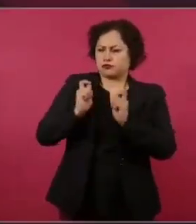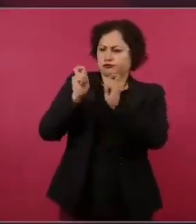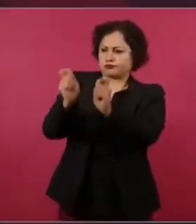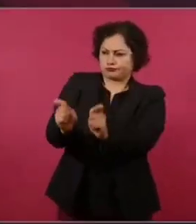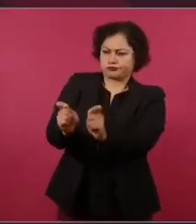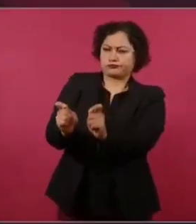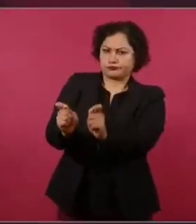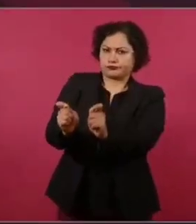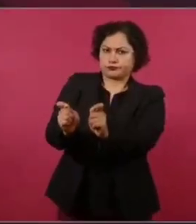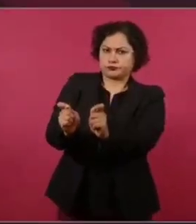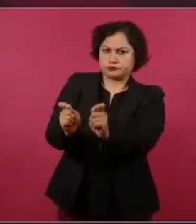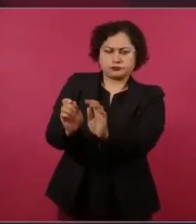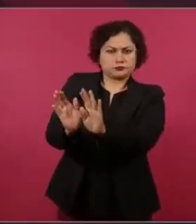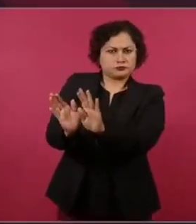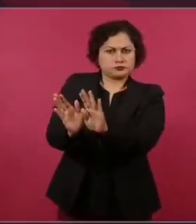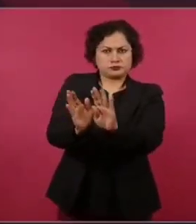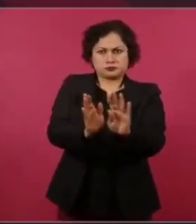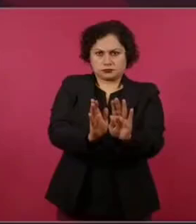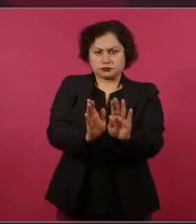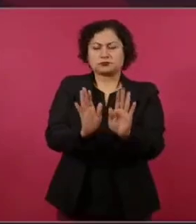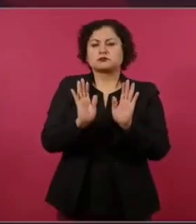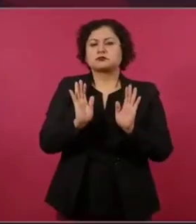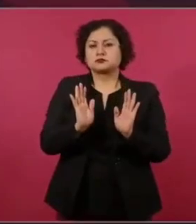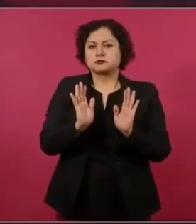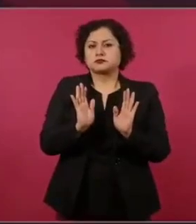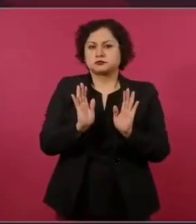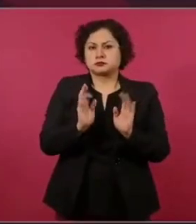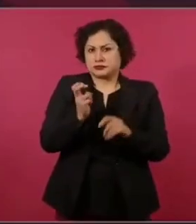presidencial es eso.